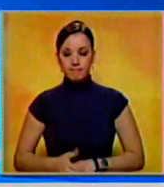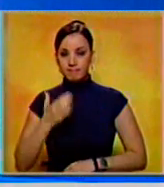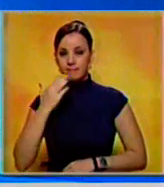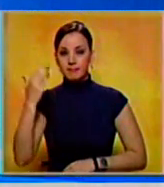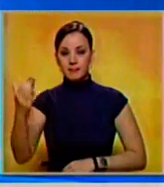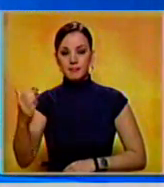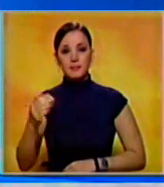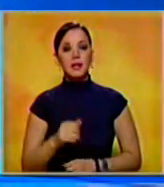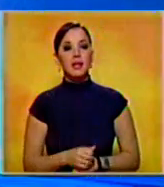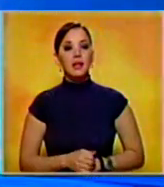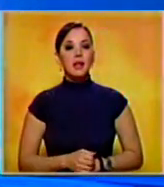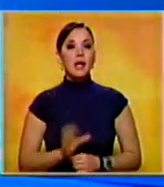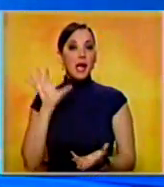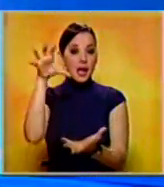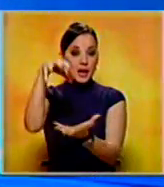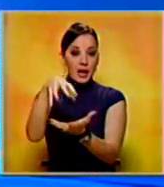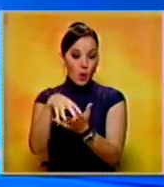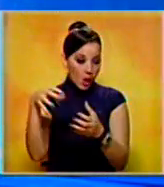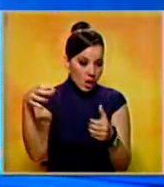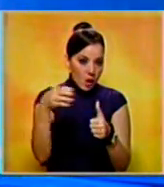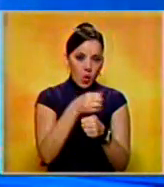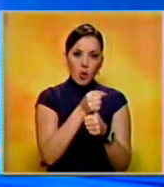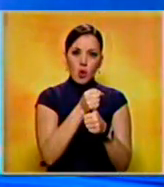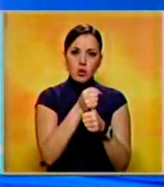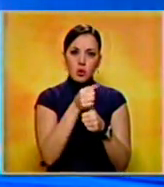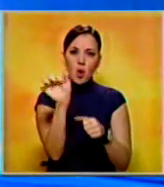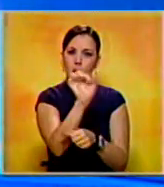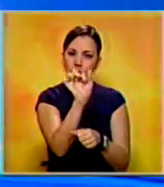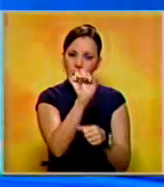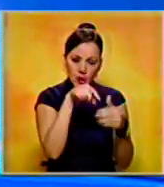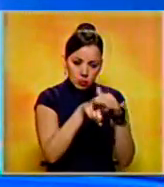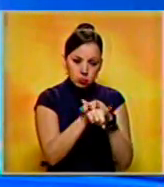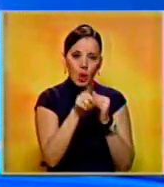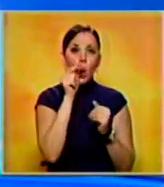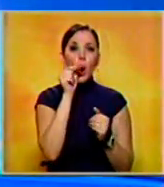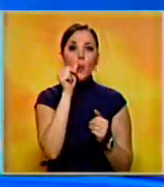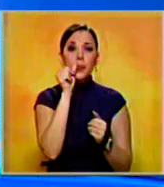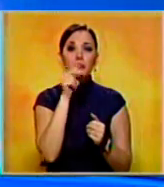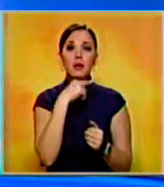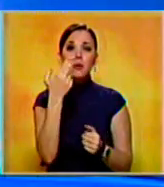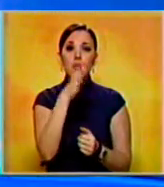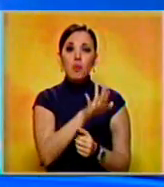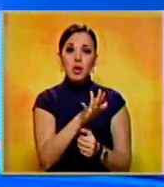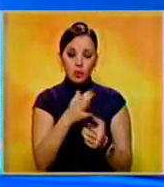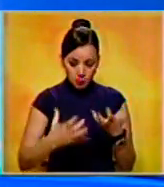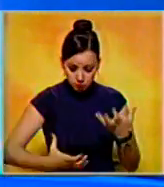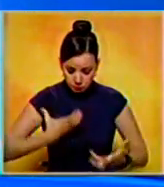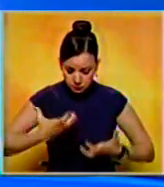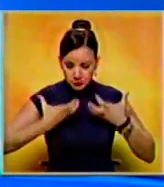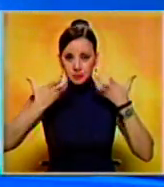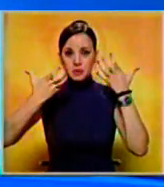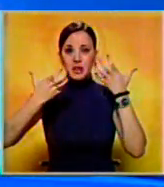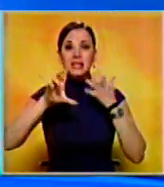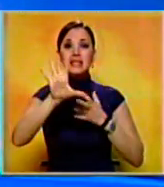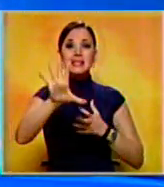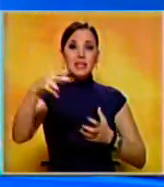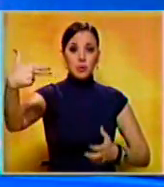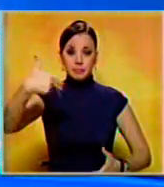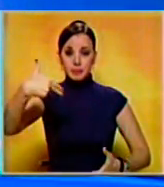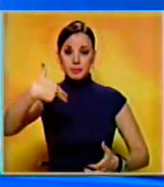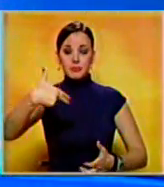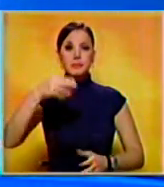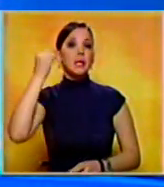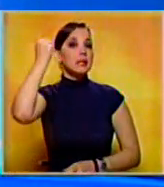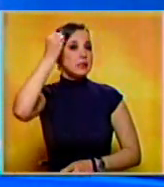Gracias Gustavo, en Aragua, fue localizado dentro de un vehículo el cuerpo de un hombre calcinado y con cinco impactos de bala. Se presume que se